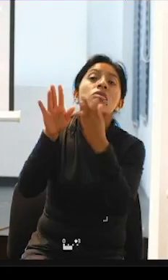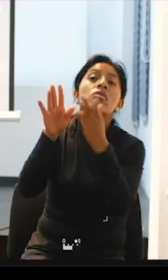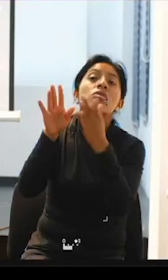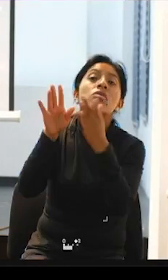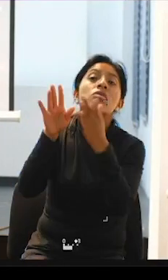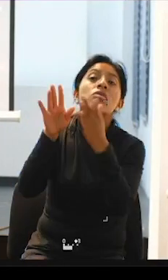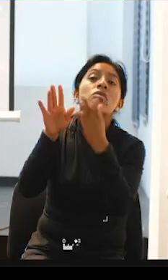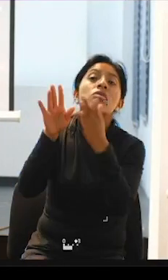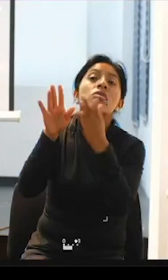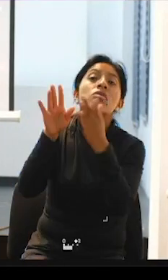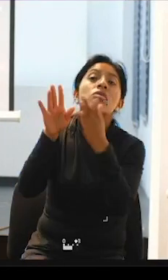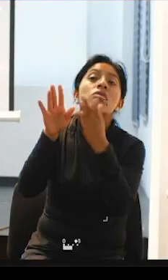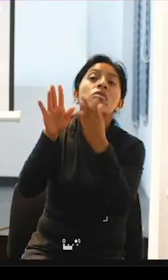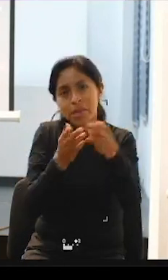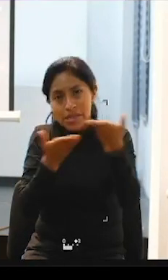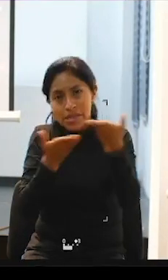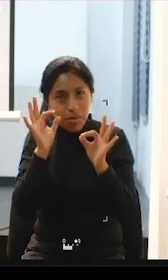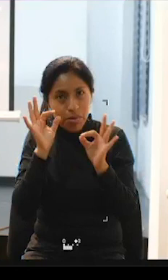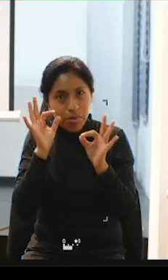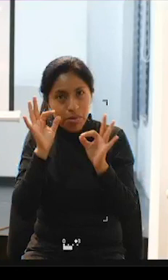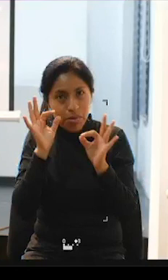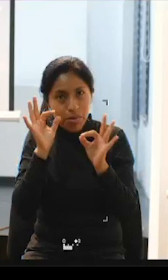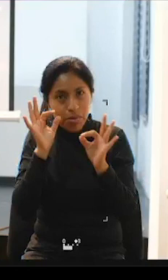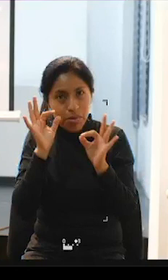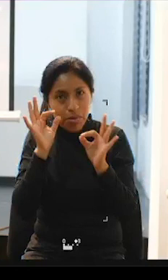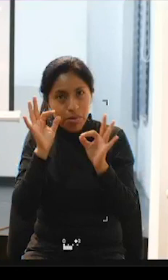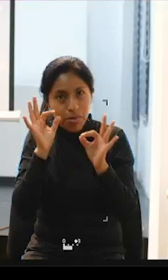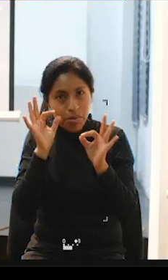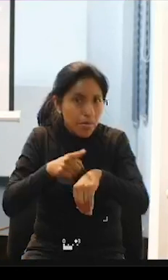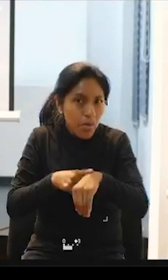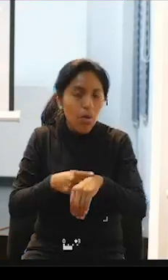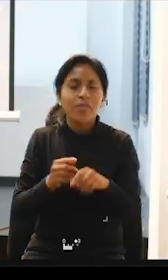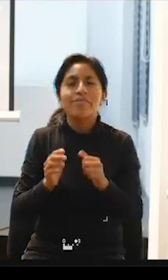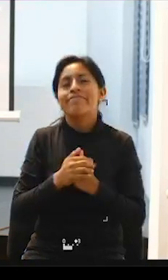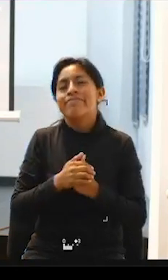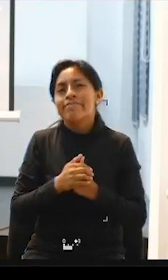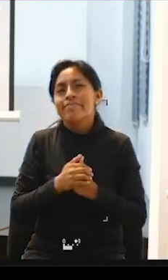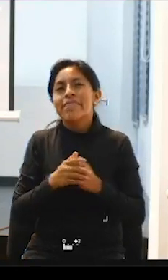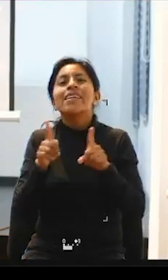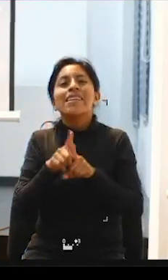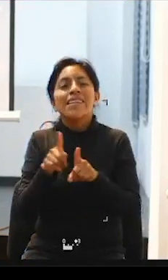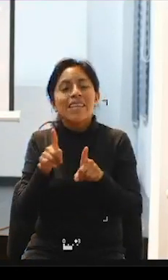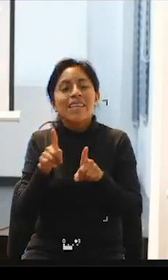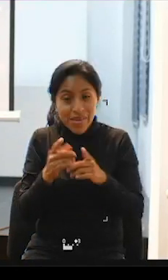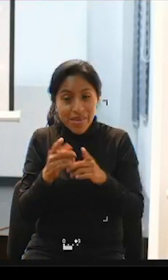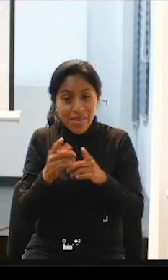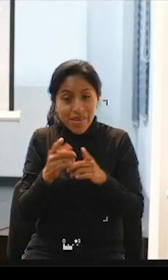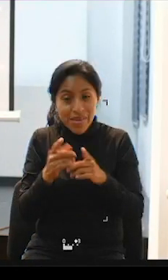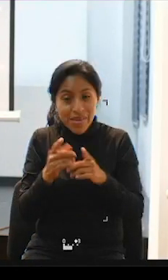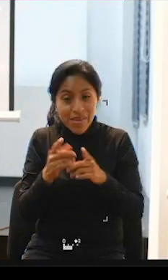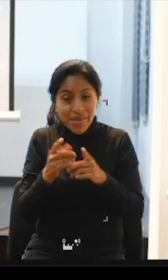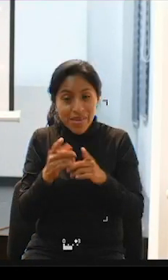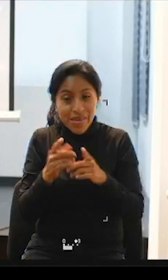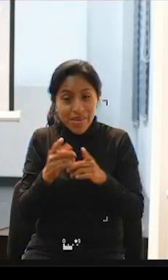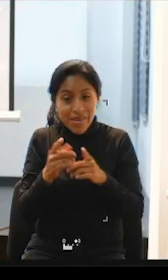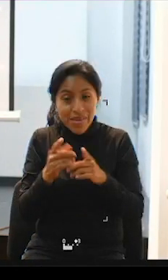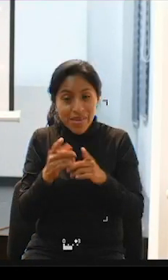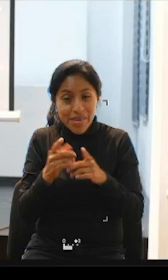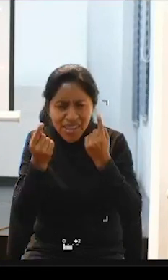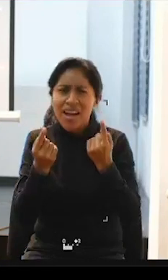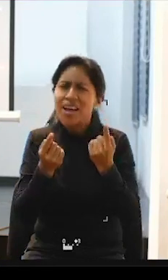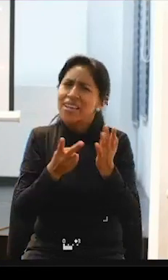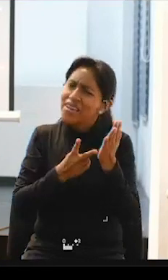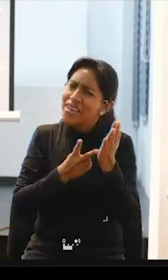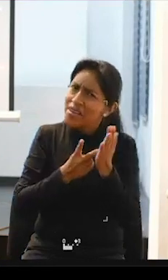CELP a nuestras intérpretes agradecerles por su tiempo y esperemos que bueno esto nos abra a pensar en que en realidad los